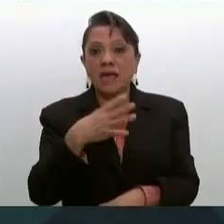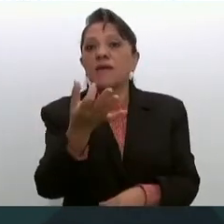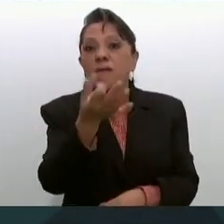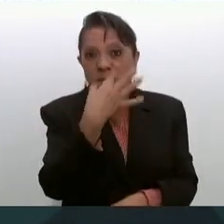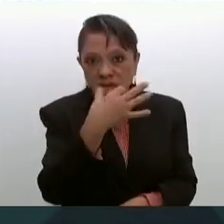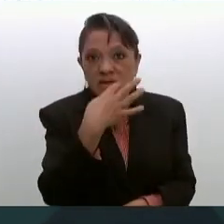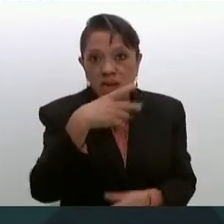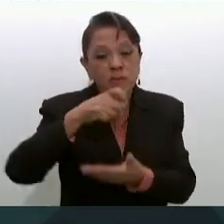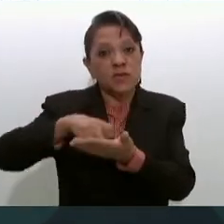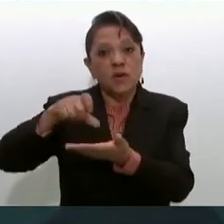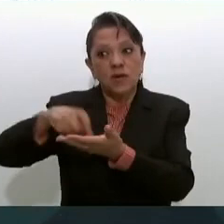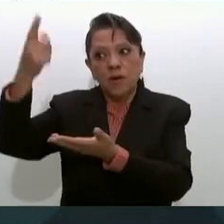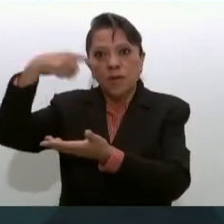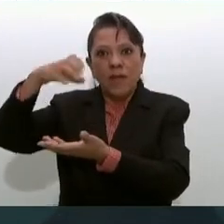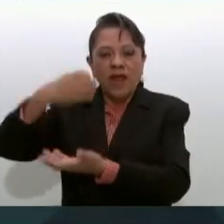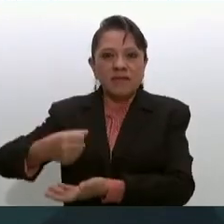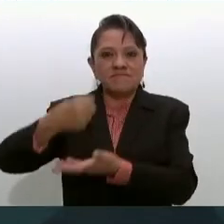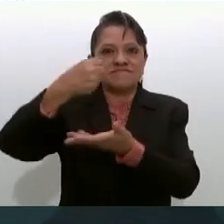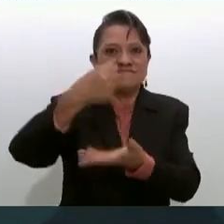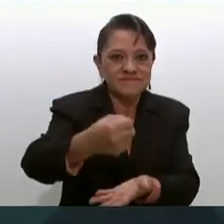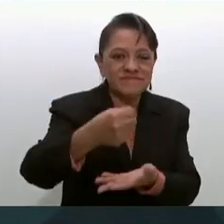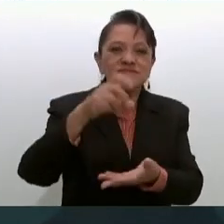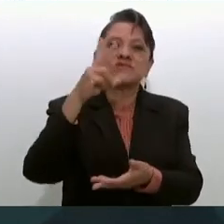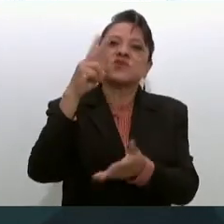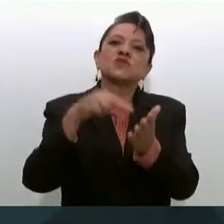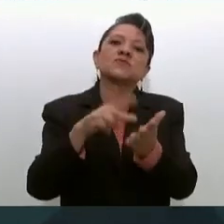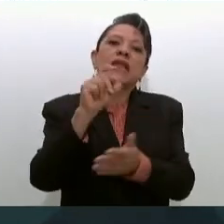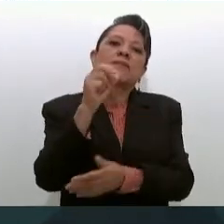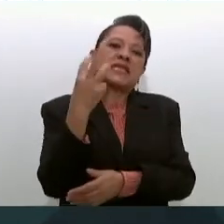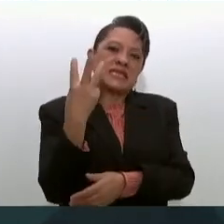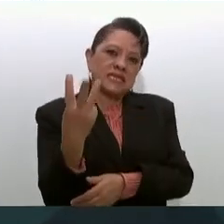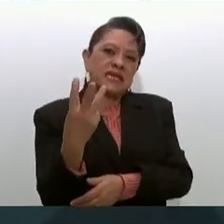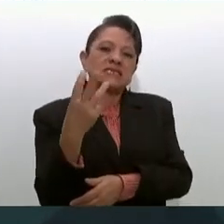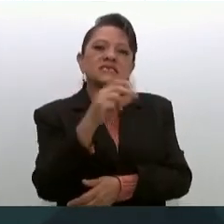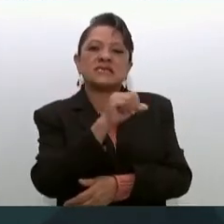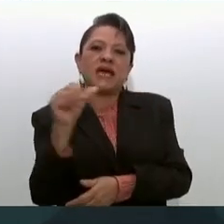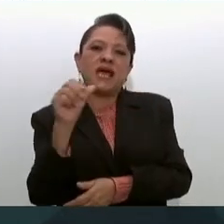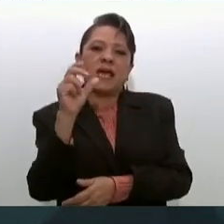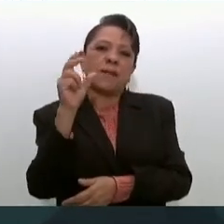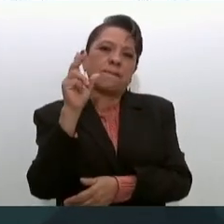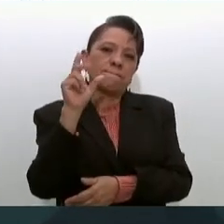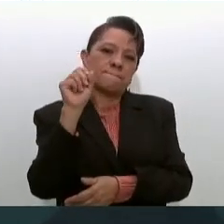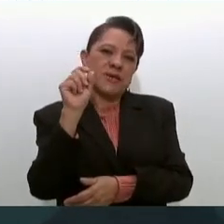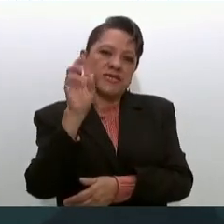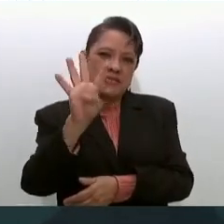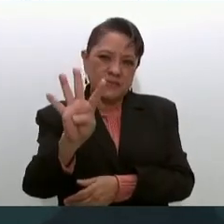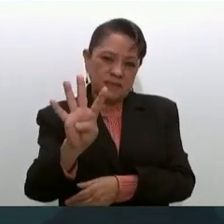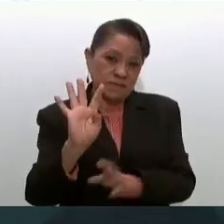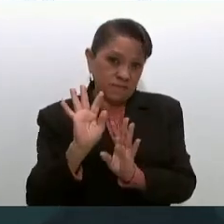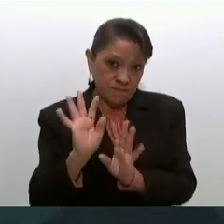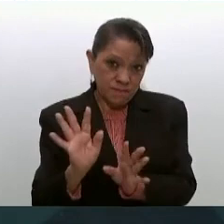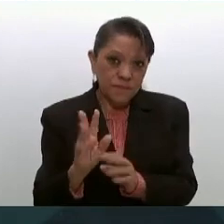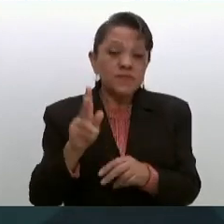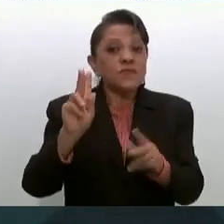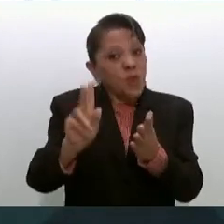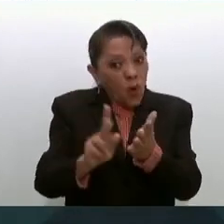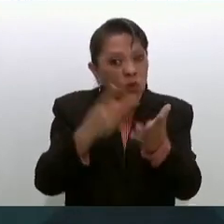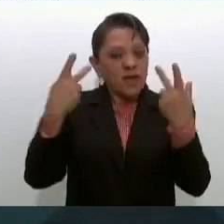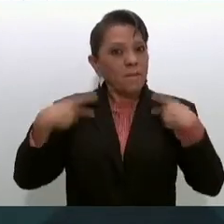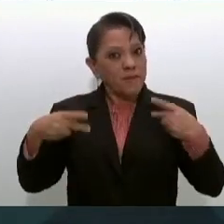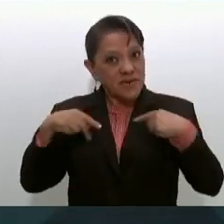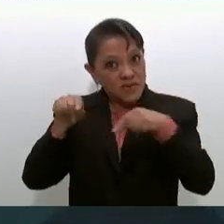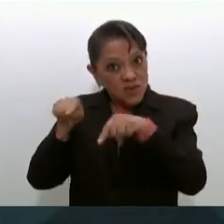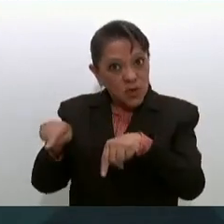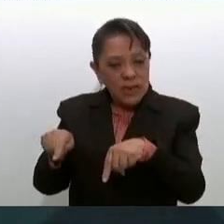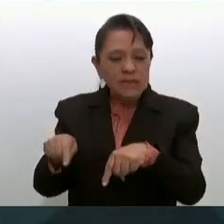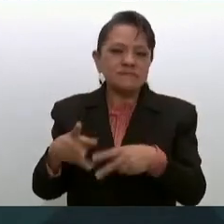comprados para el 2023 y el 2024. El personal, nuevamente recaigo en ello, se tiene que mejorar